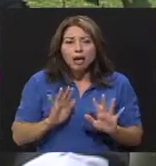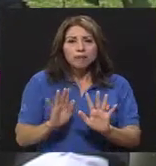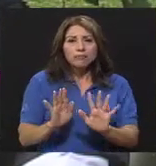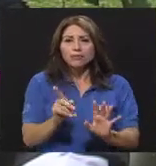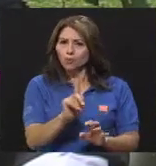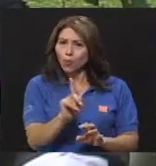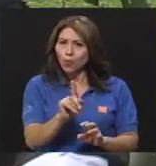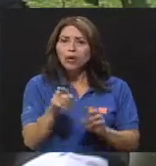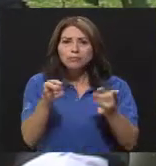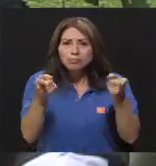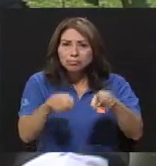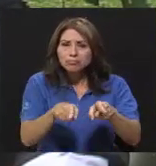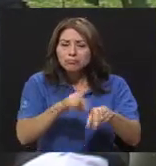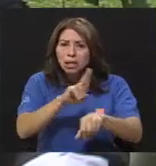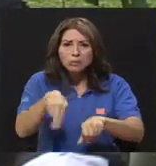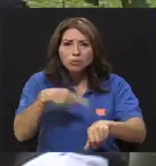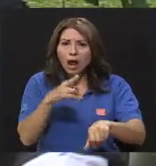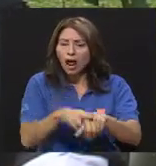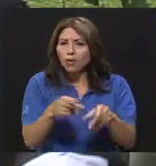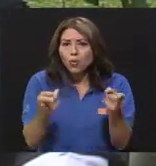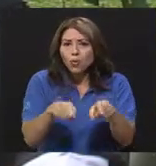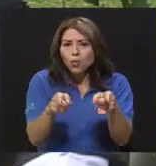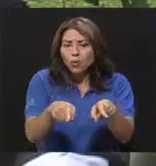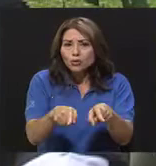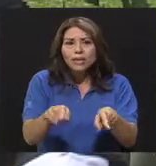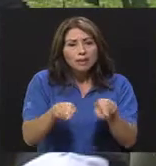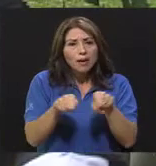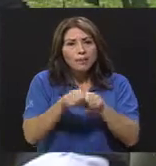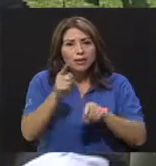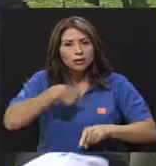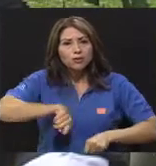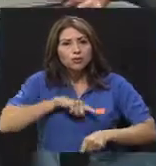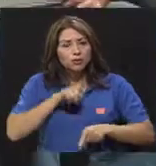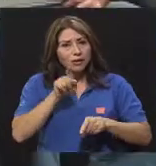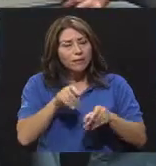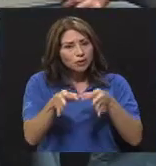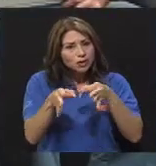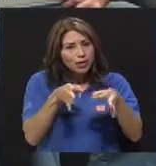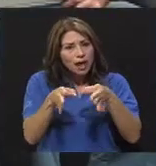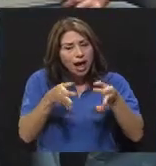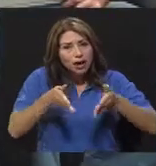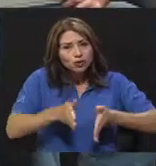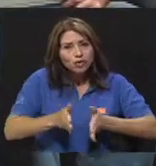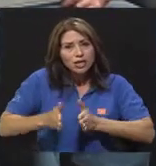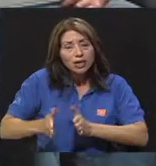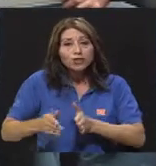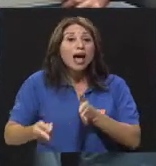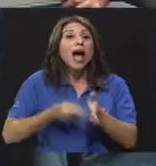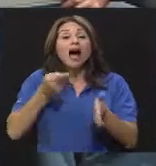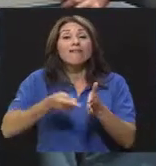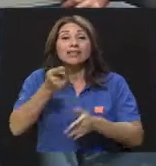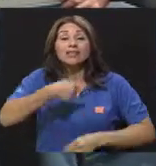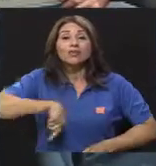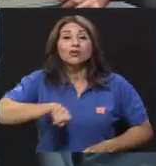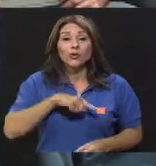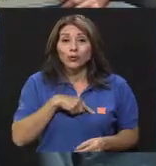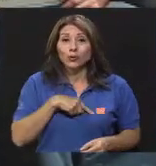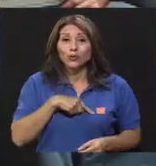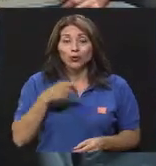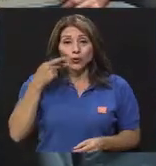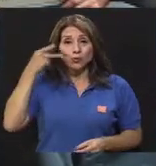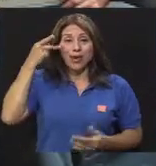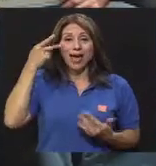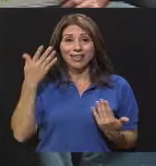que es parte de las explicaciones que también tenemos que darle a los hijos. A veces nosotros cargamos un poco la mano a los padres